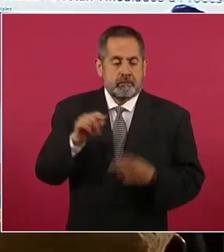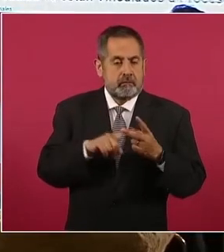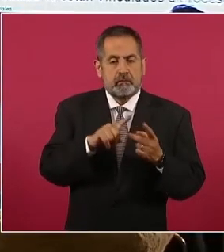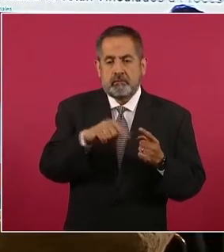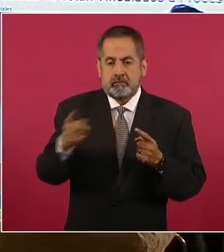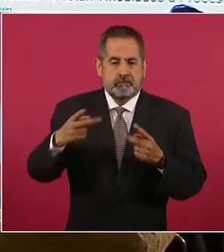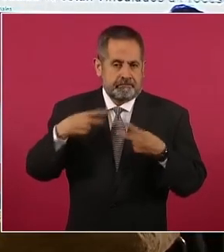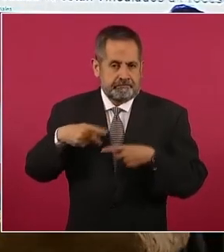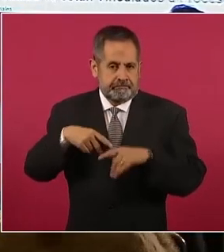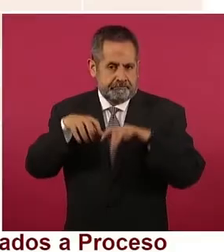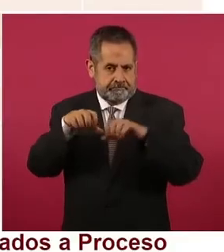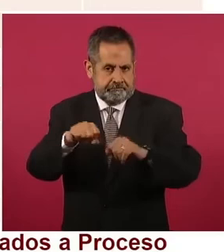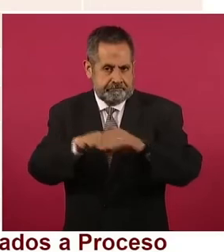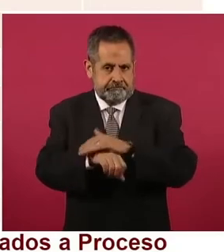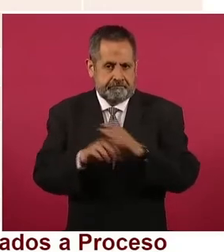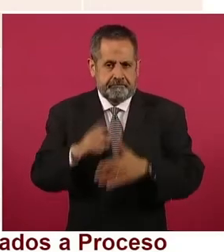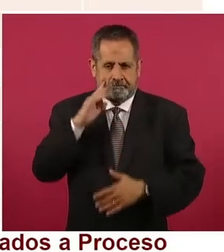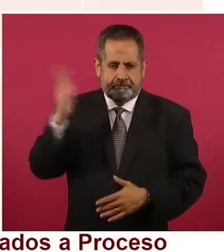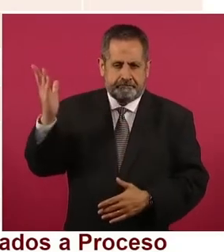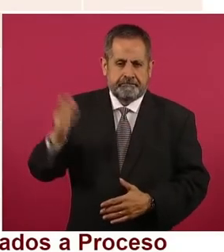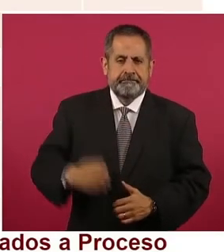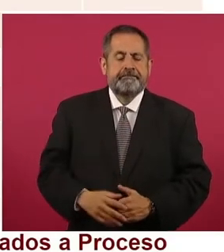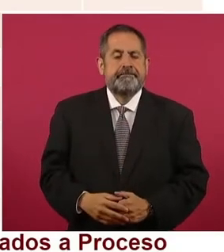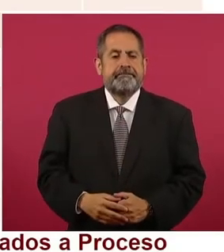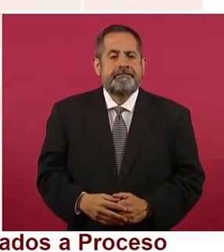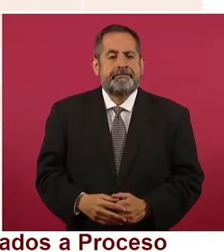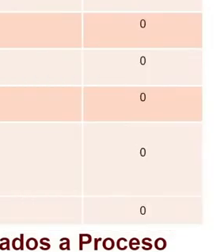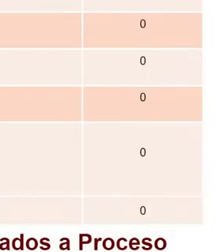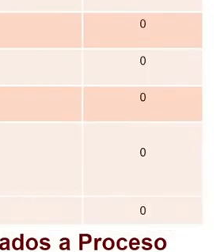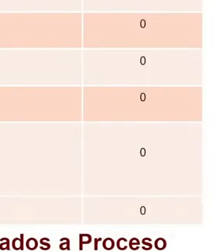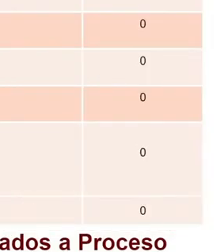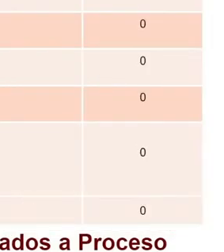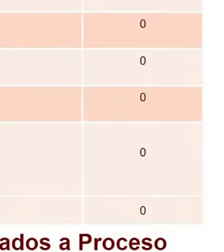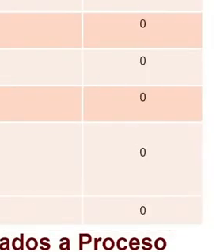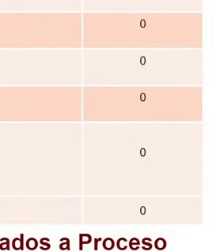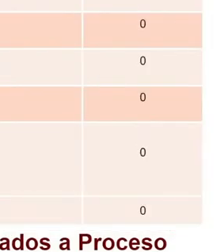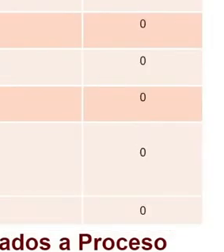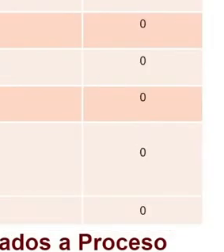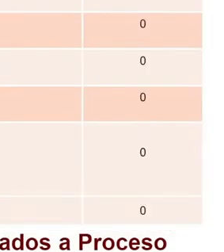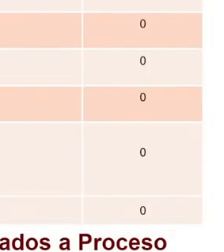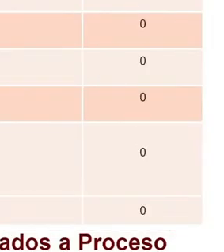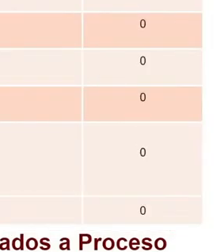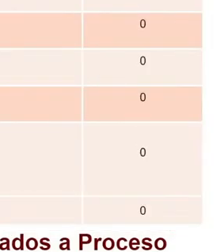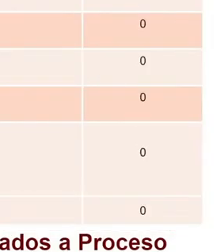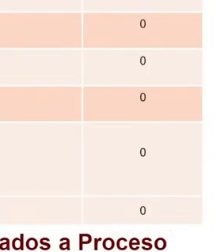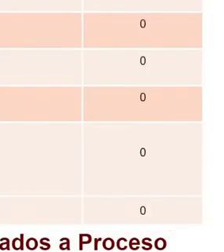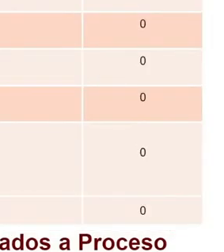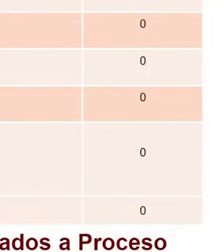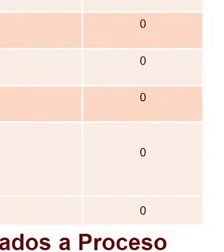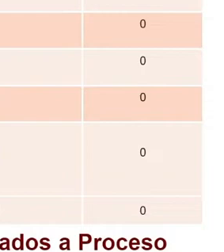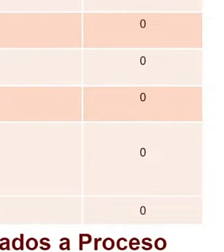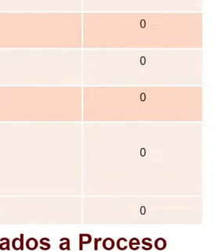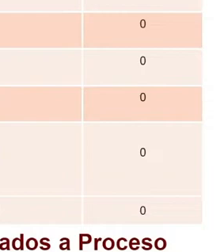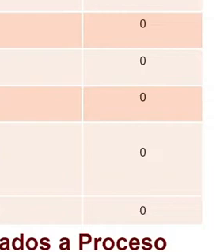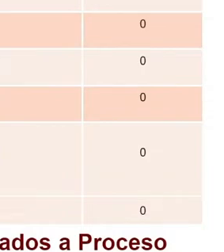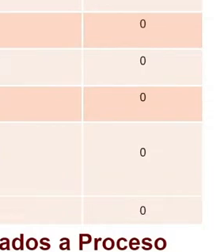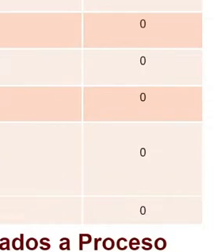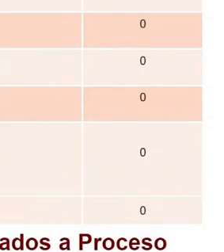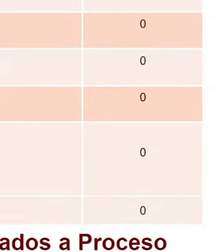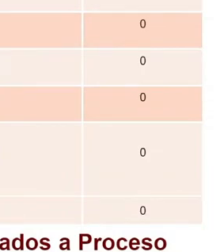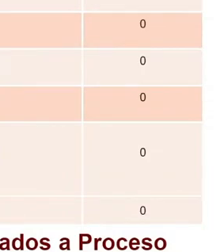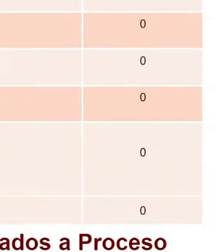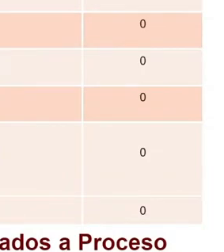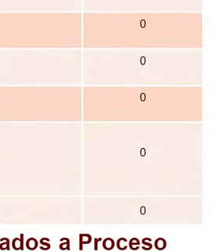proceso ya detenido, está pendiente de ejecutar otra orden de aprehensión. El caso de Margarita Esquivel, aquí es